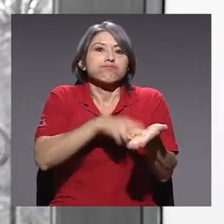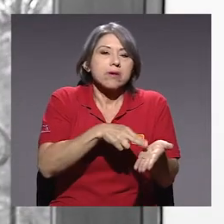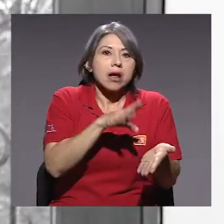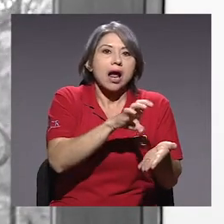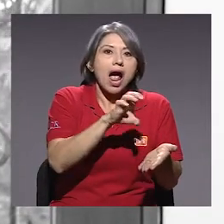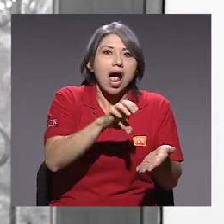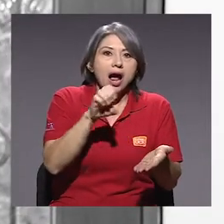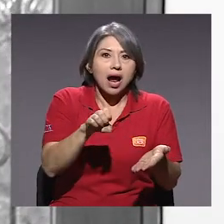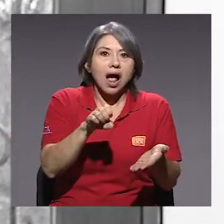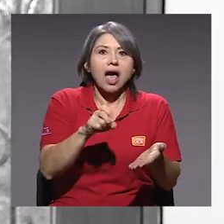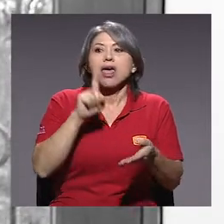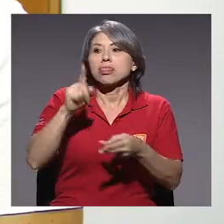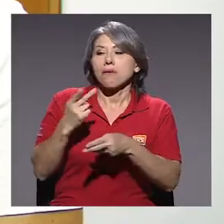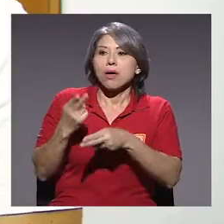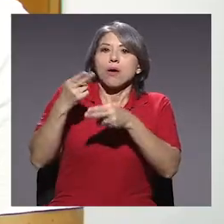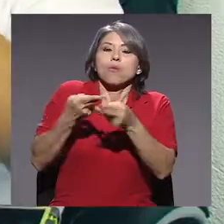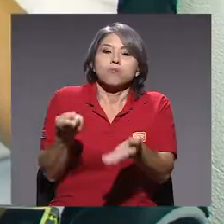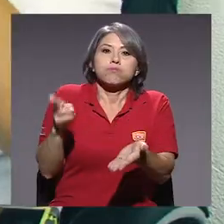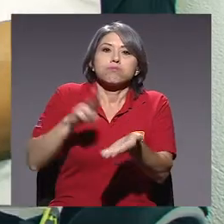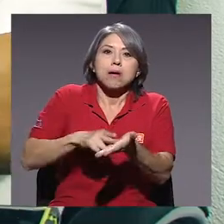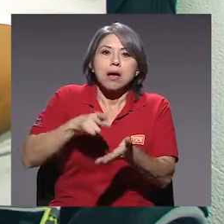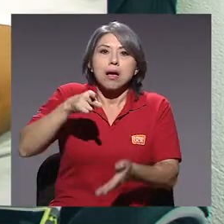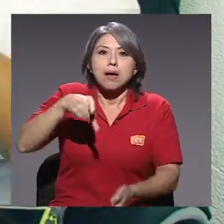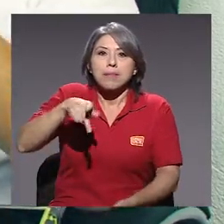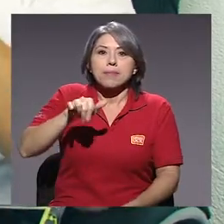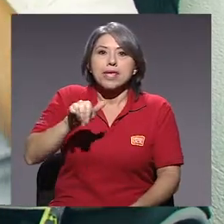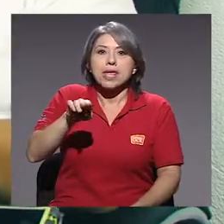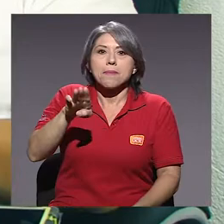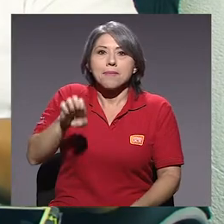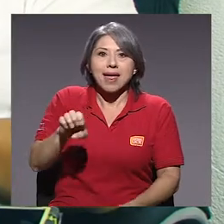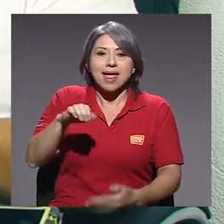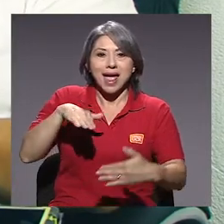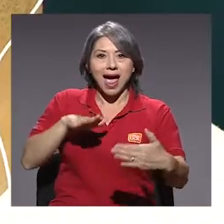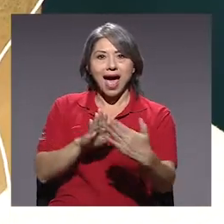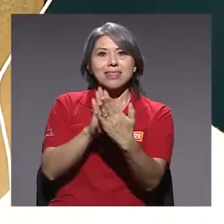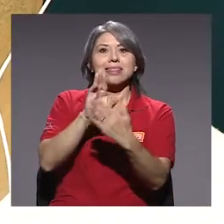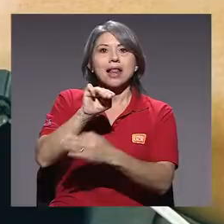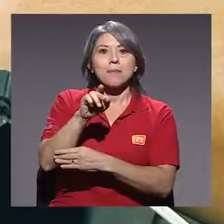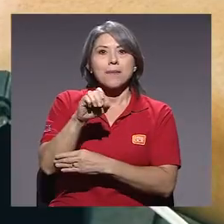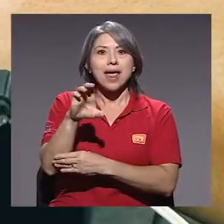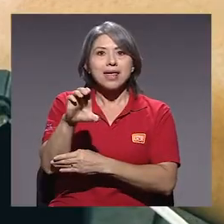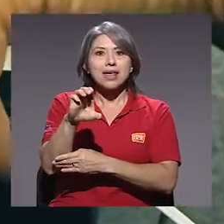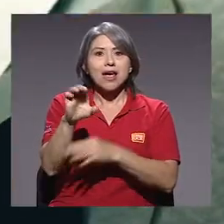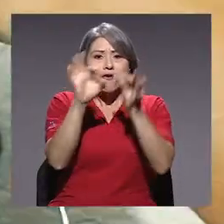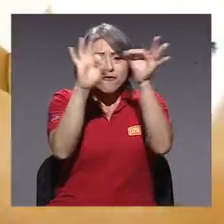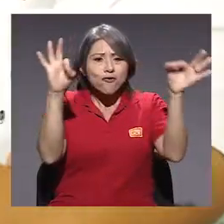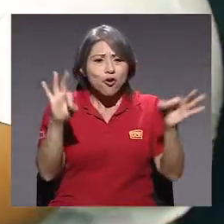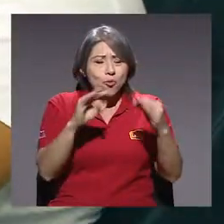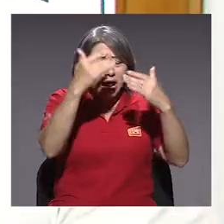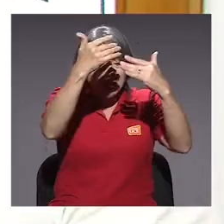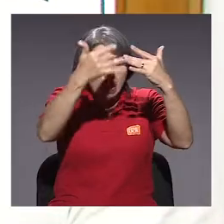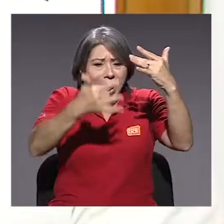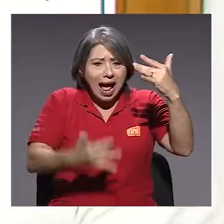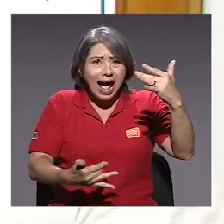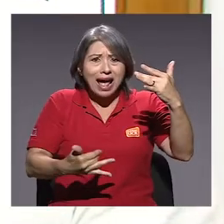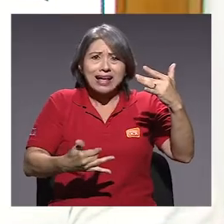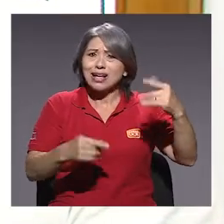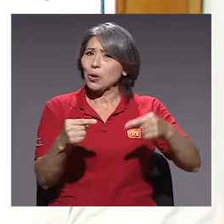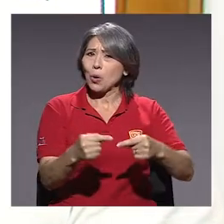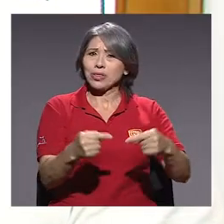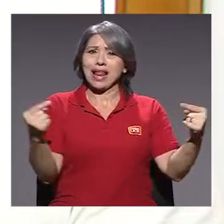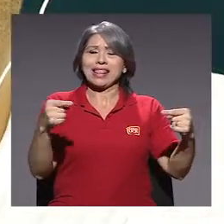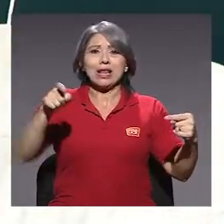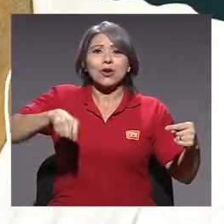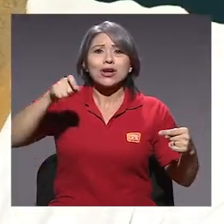caja, que estar inscritos como PYME ante el MEC. Son formularios sumamente extensos, totalmente contradictorios con lo que requiere un